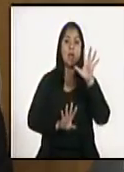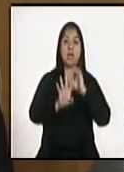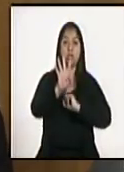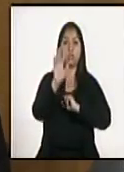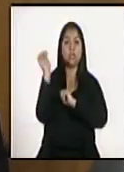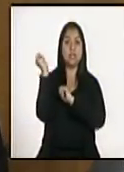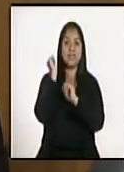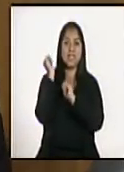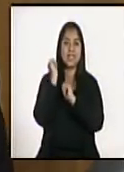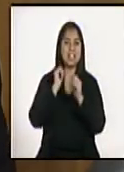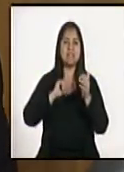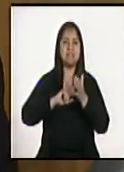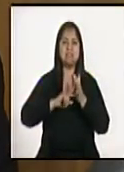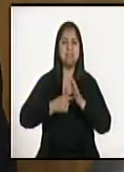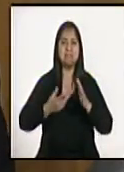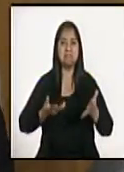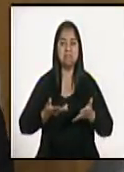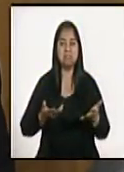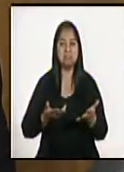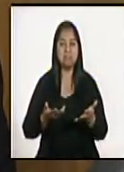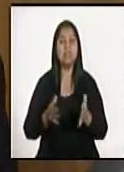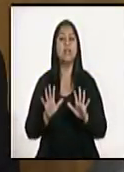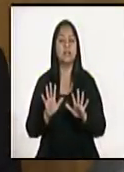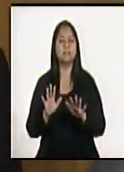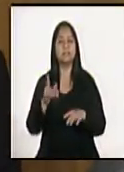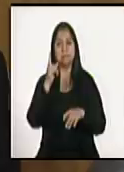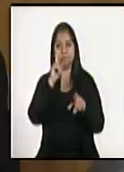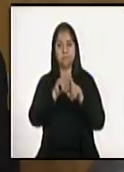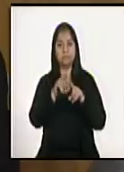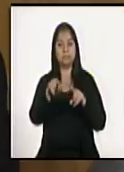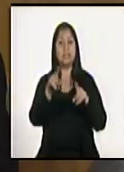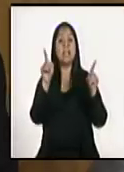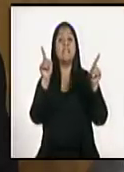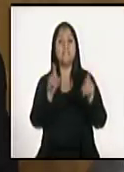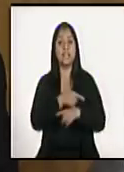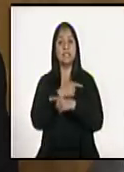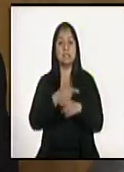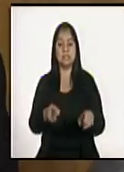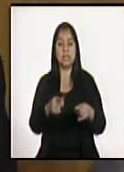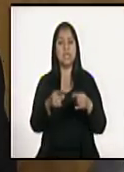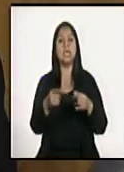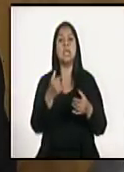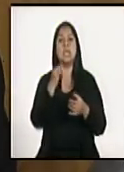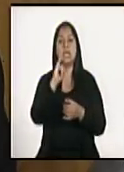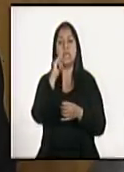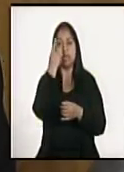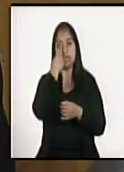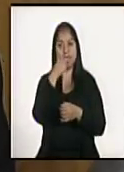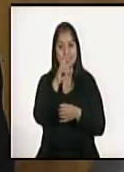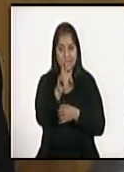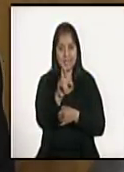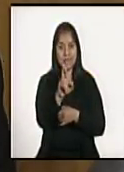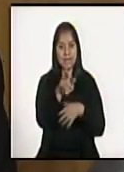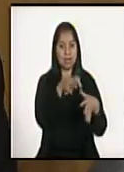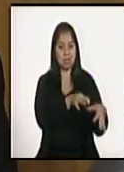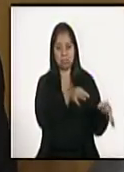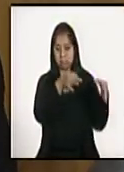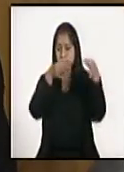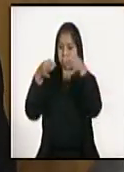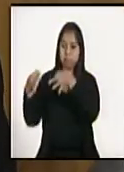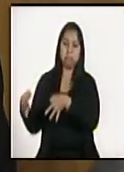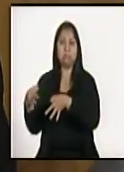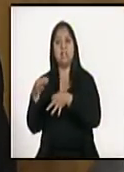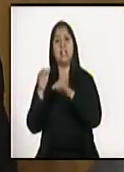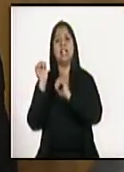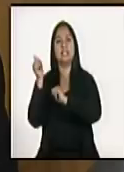esto tiene los siguientes efectos. Vencimiento del impuesto sobre la renta anual 2019 se corre al 15 de abril.